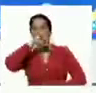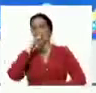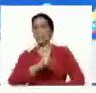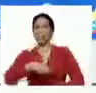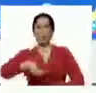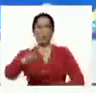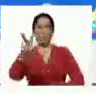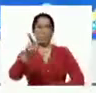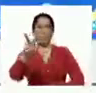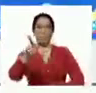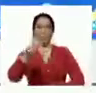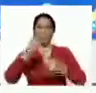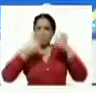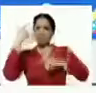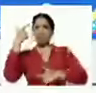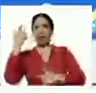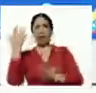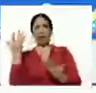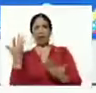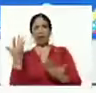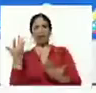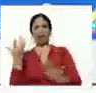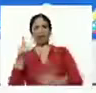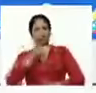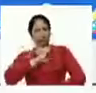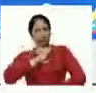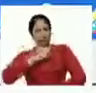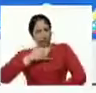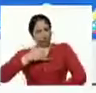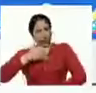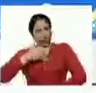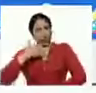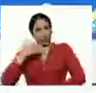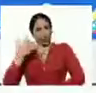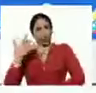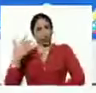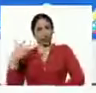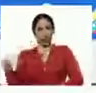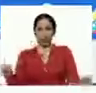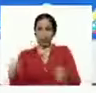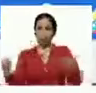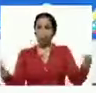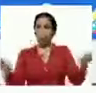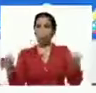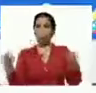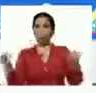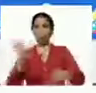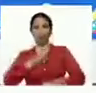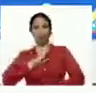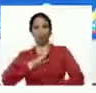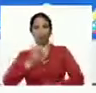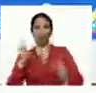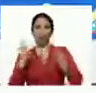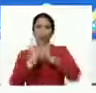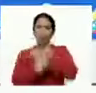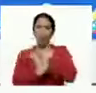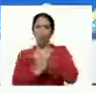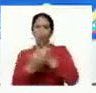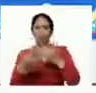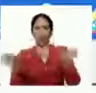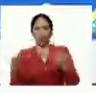Chávez fue porta estandarte de la llaneridad y convirtió la llaneridad